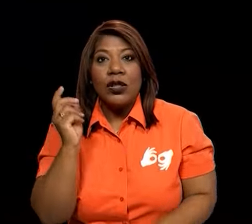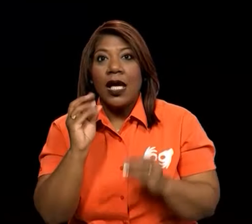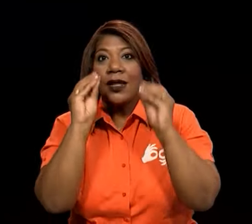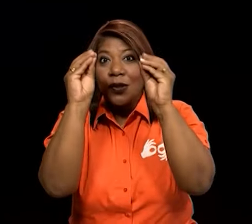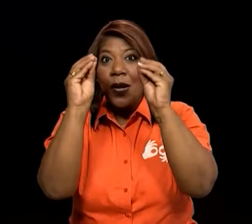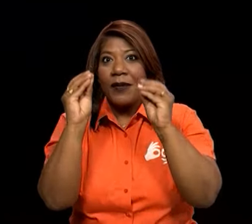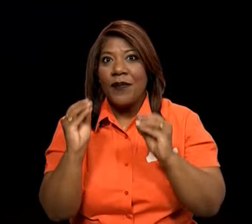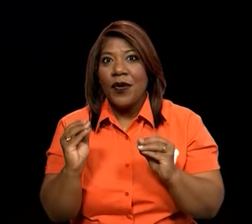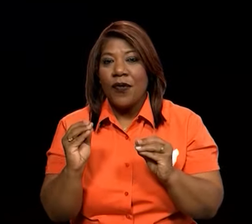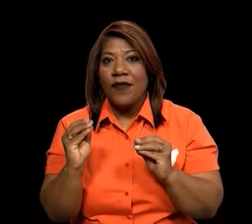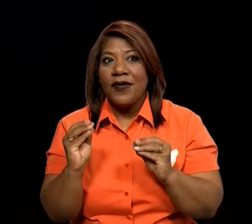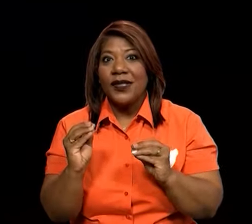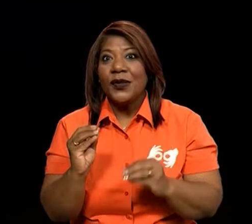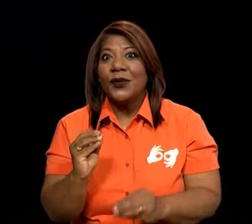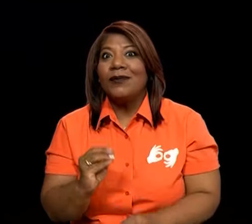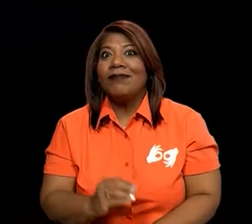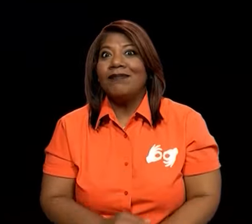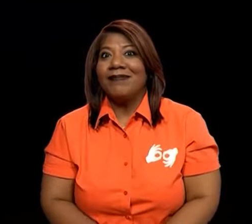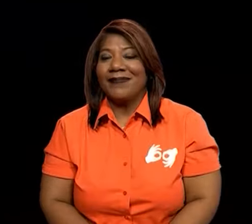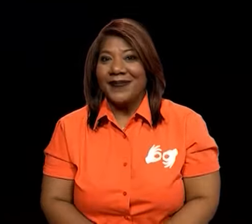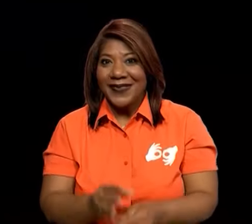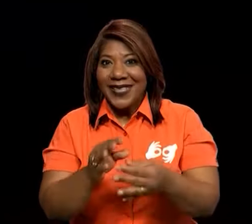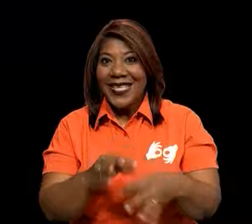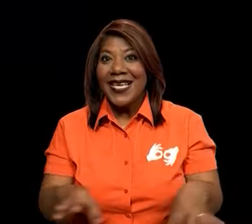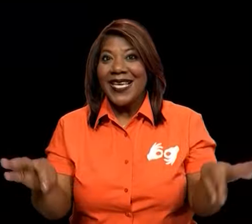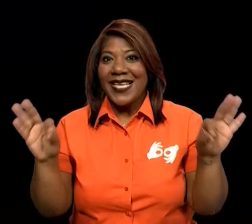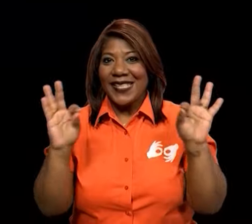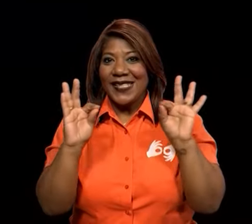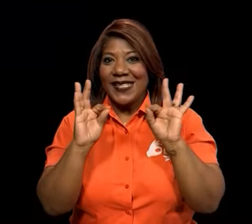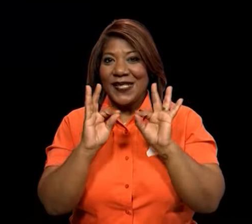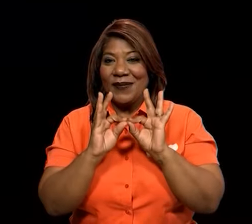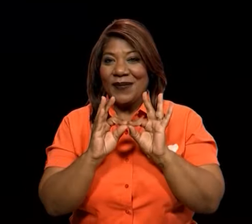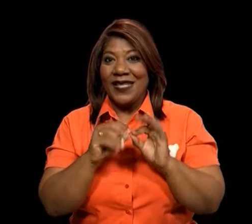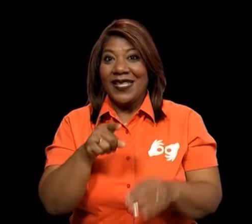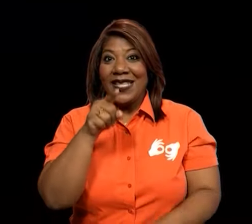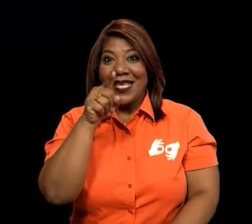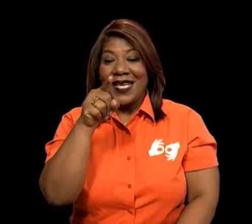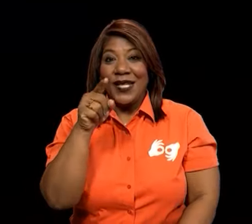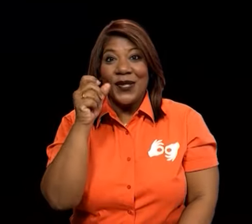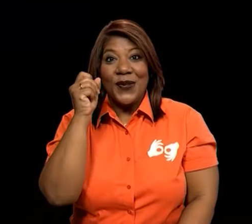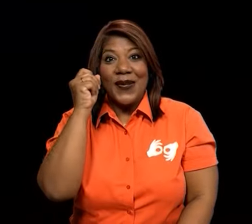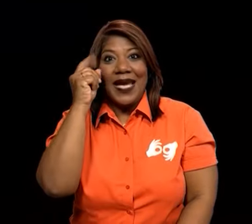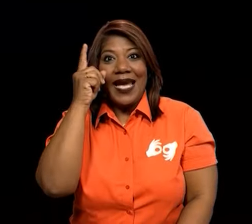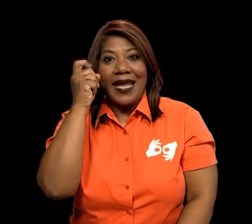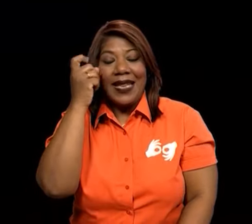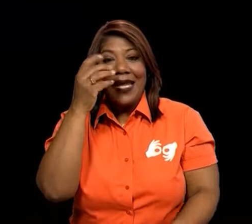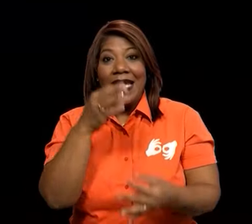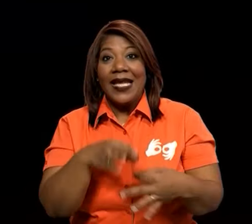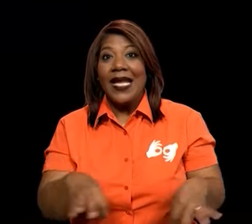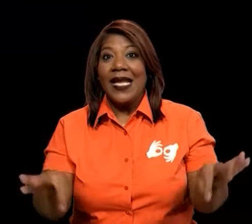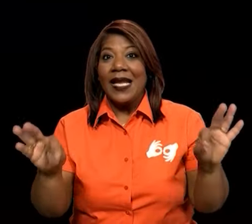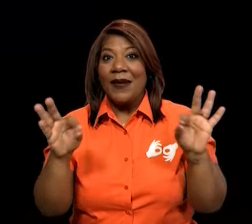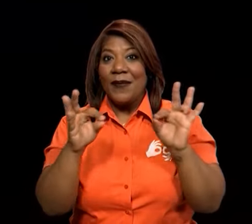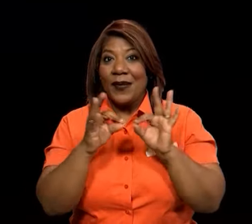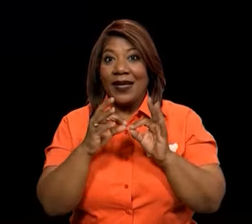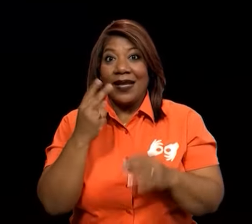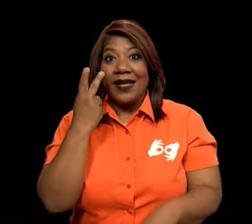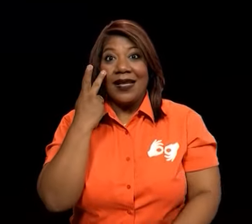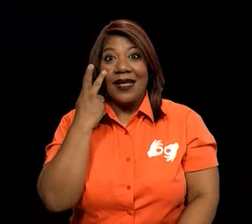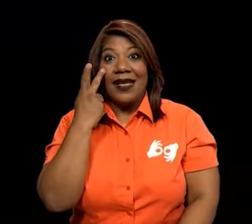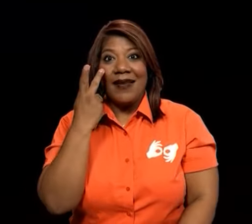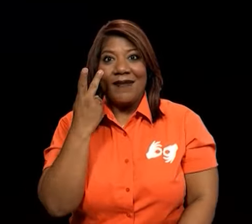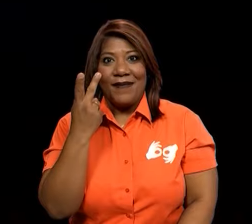Pero de esta manera es importante que tú te des cuenta la importancia de la visión, de la vista.